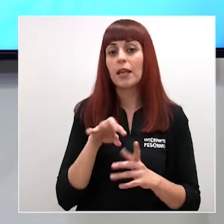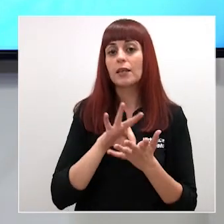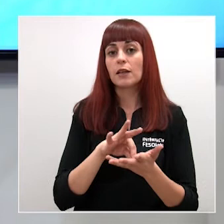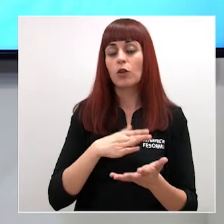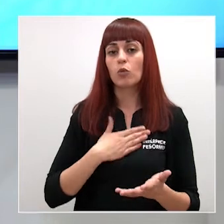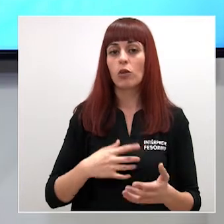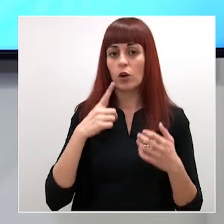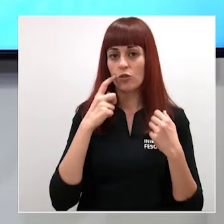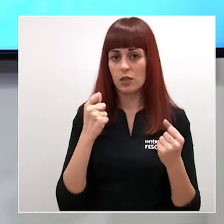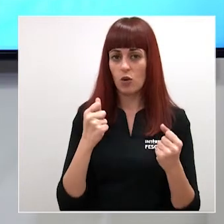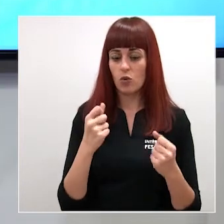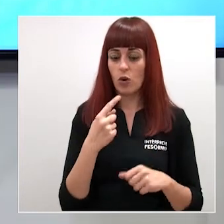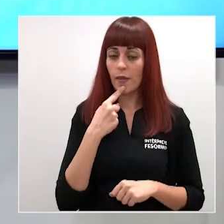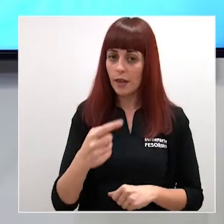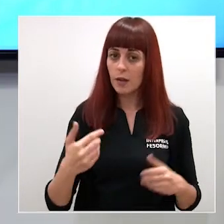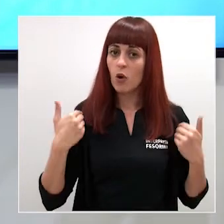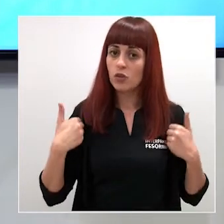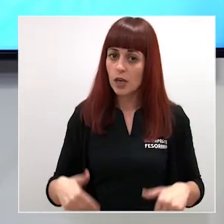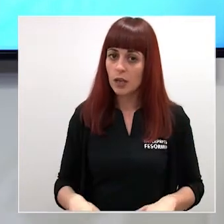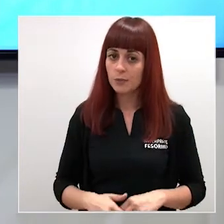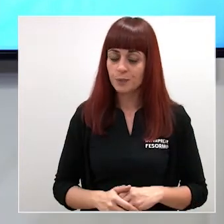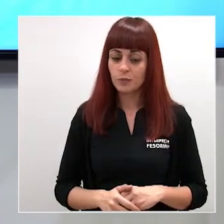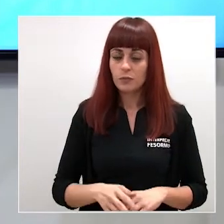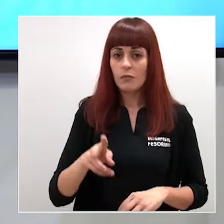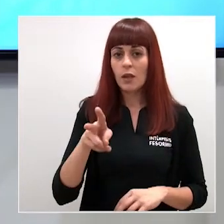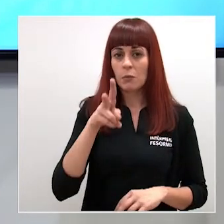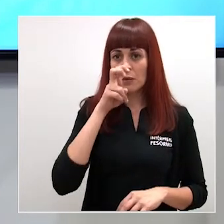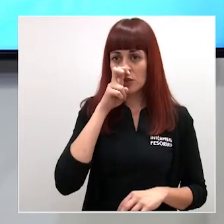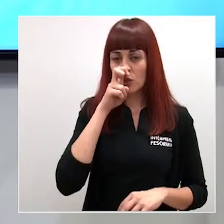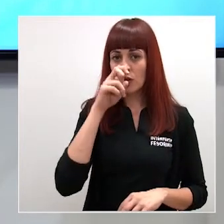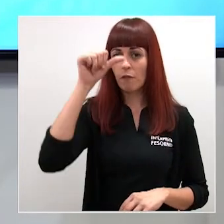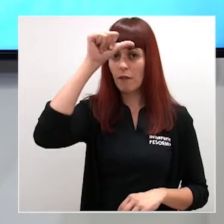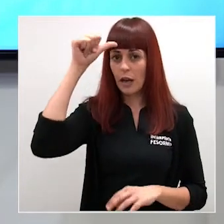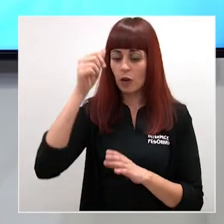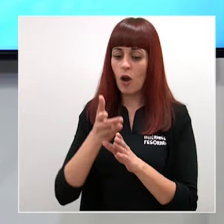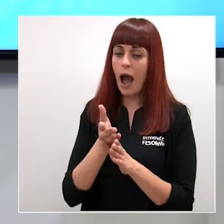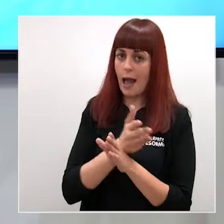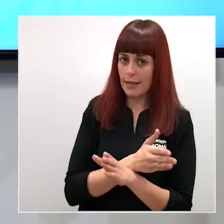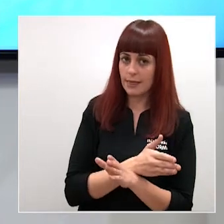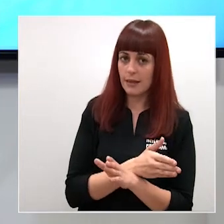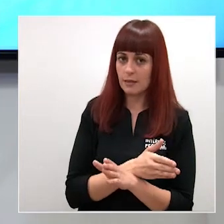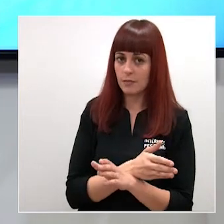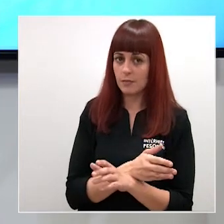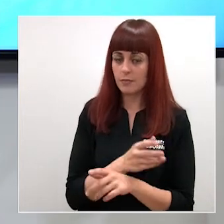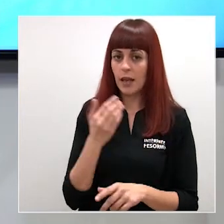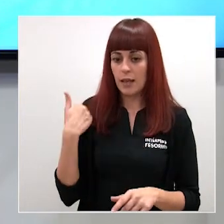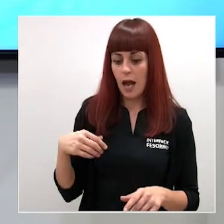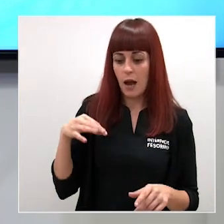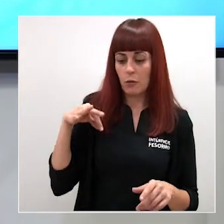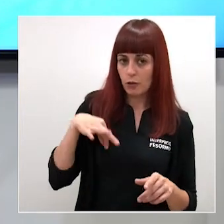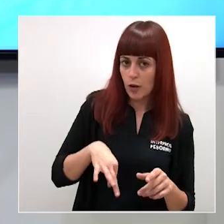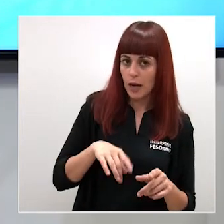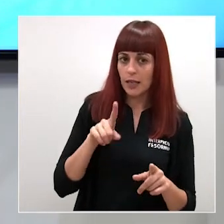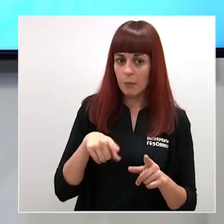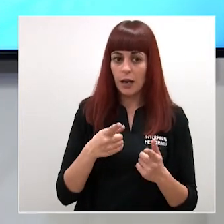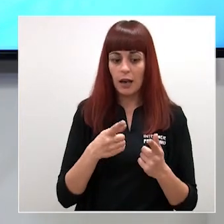ya dijimos que se preveía que fuera antes de verano cuando tuviéramos ya todo tanto el personal como los medios